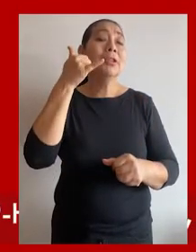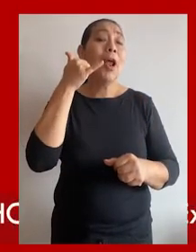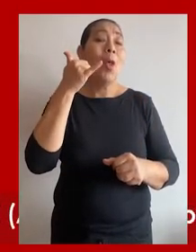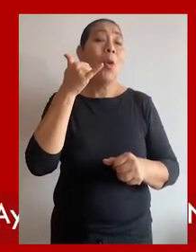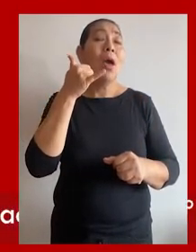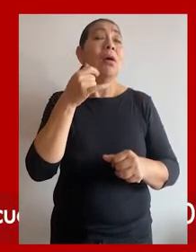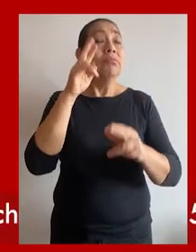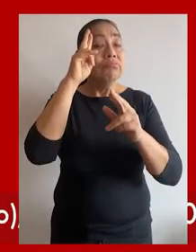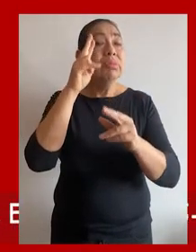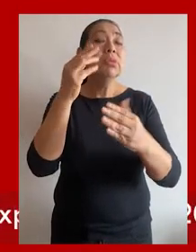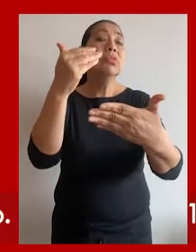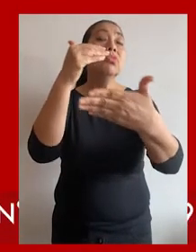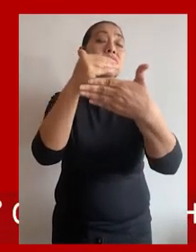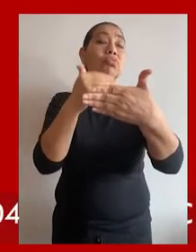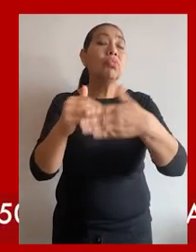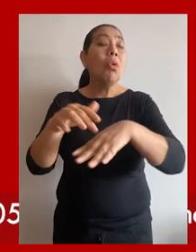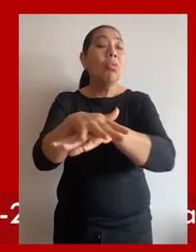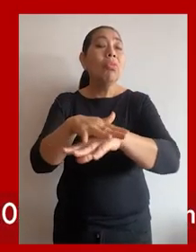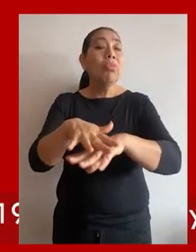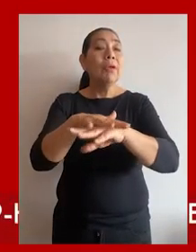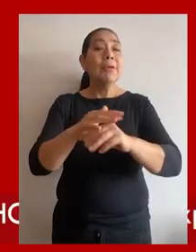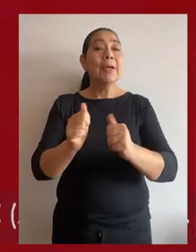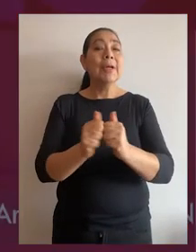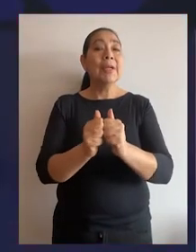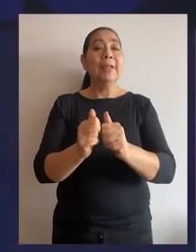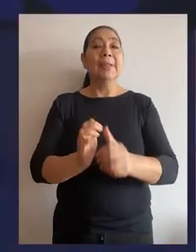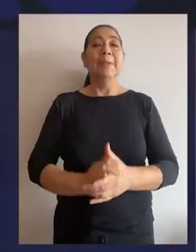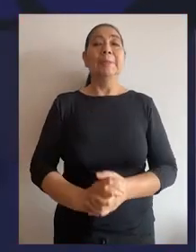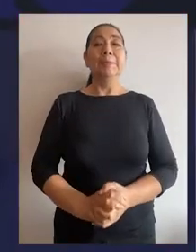para efectuar las respectivas coordinaciones.